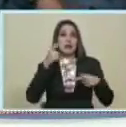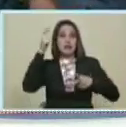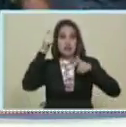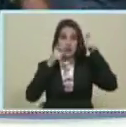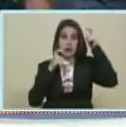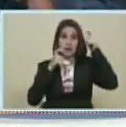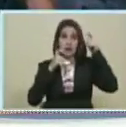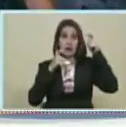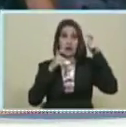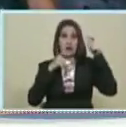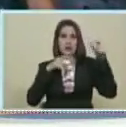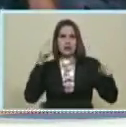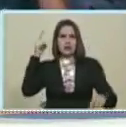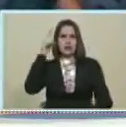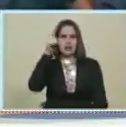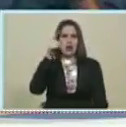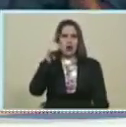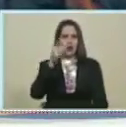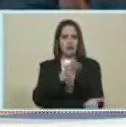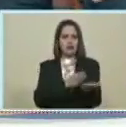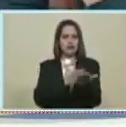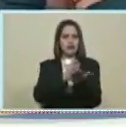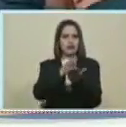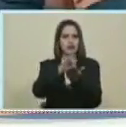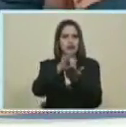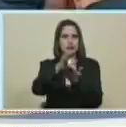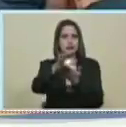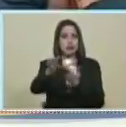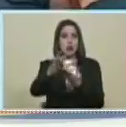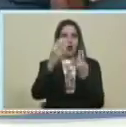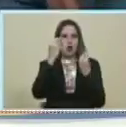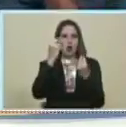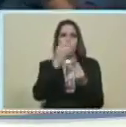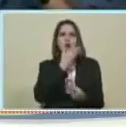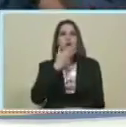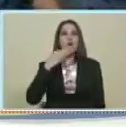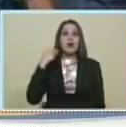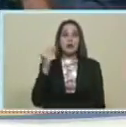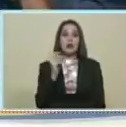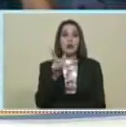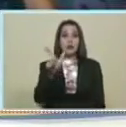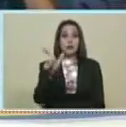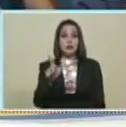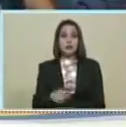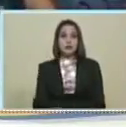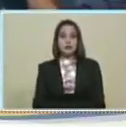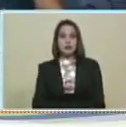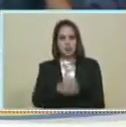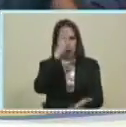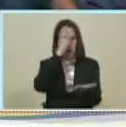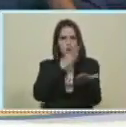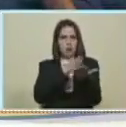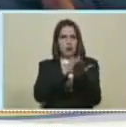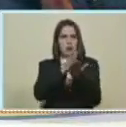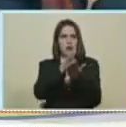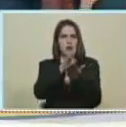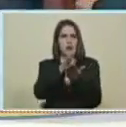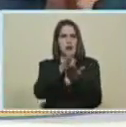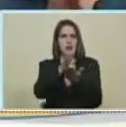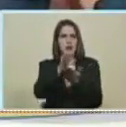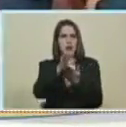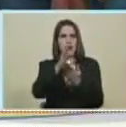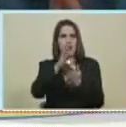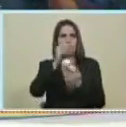Chávez Señaló el camino Que debía seguir La juventud De nuestro partido Un camino De